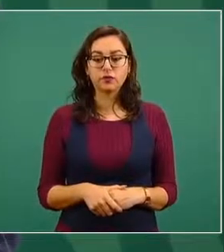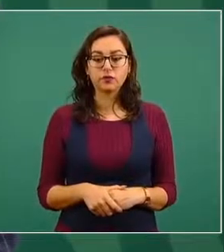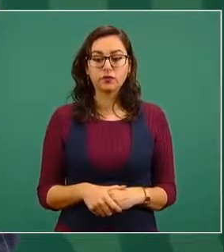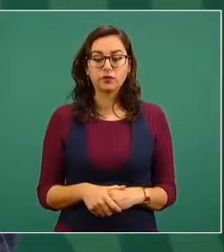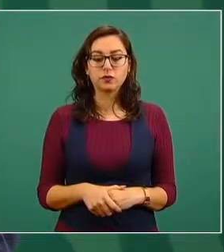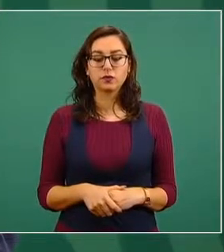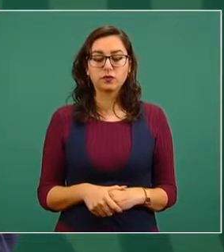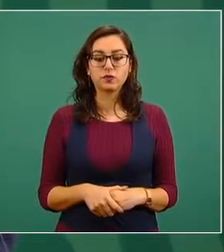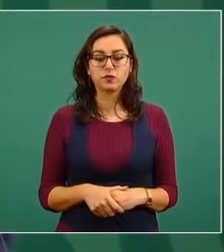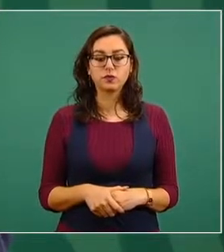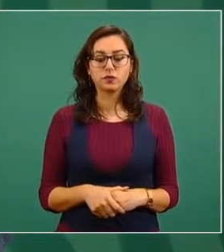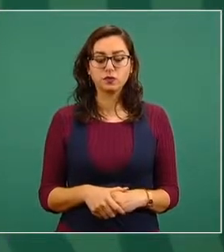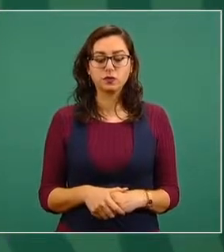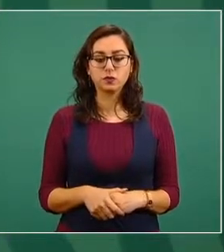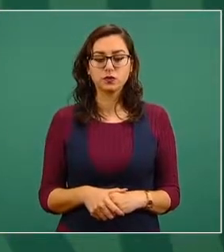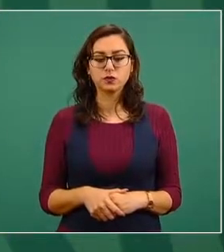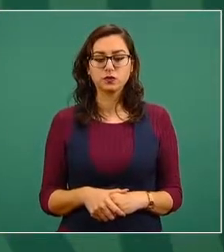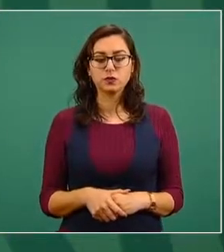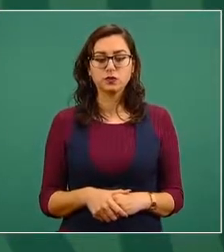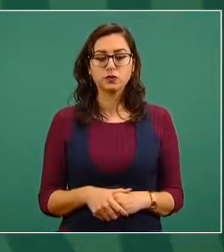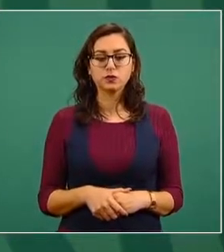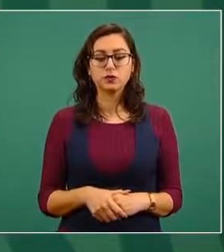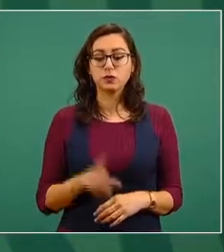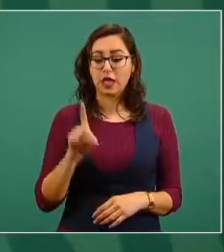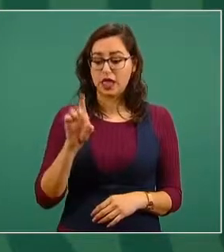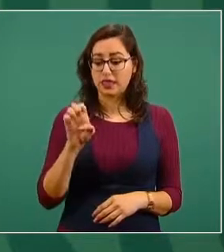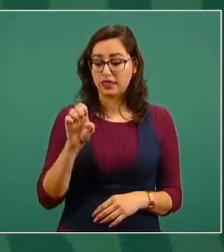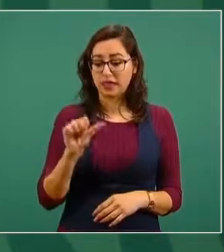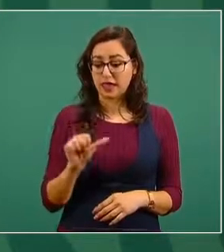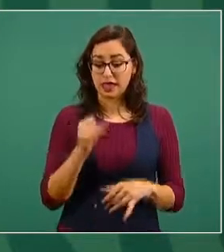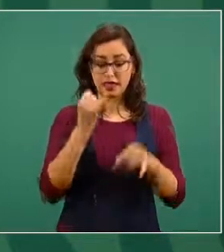la información que envió la DEA